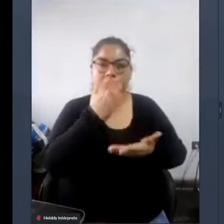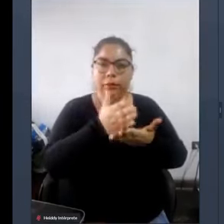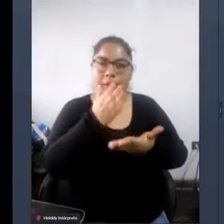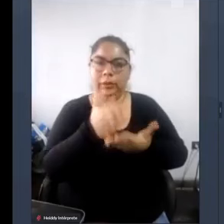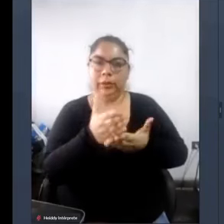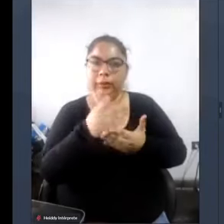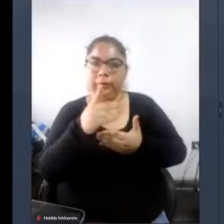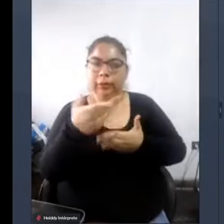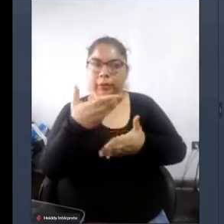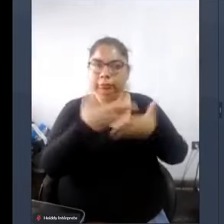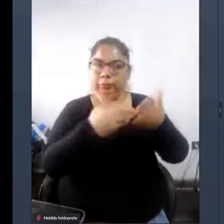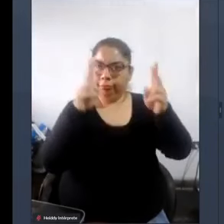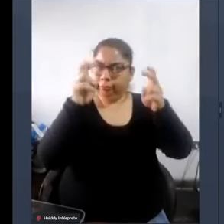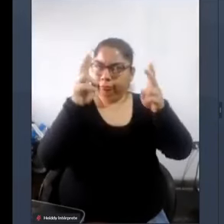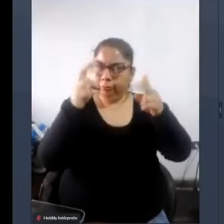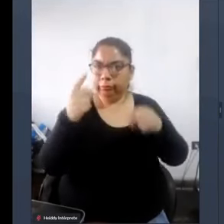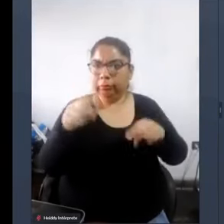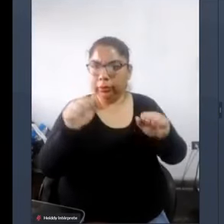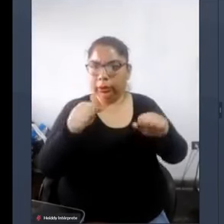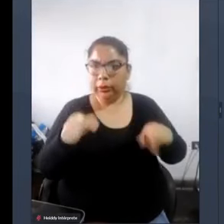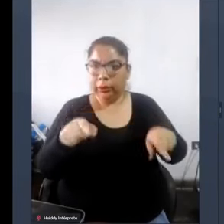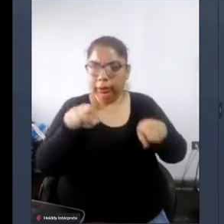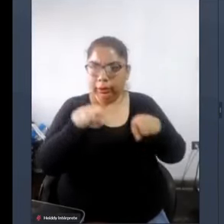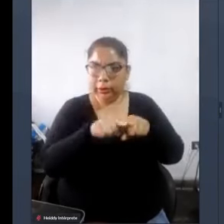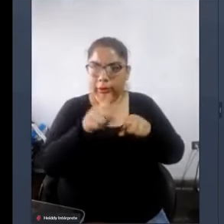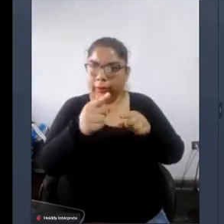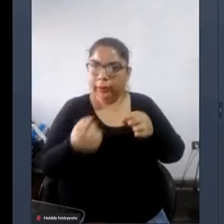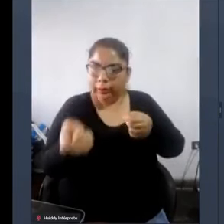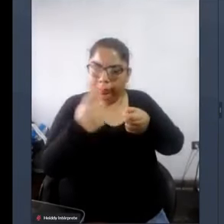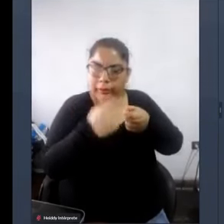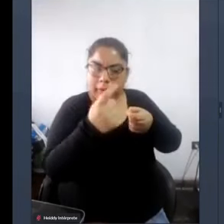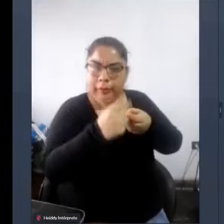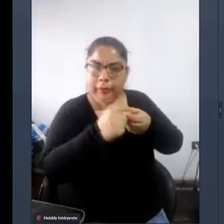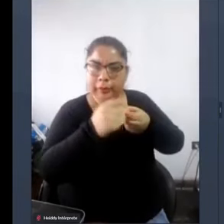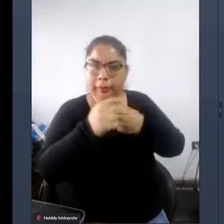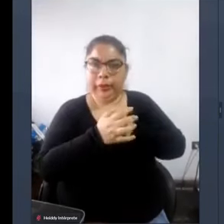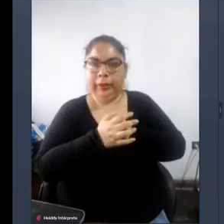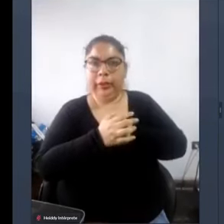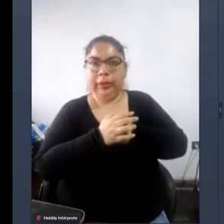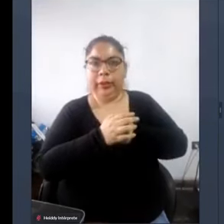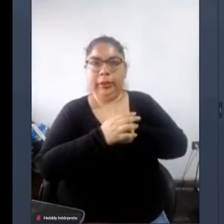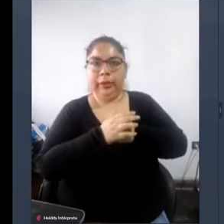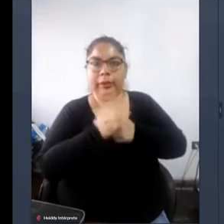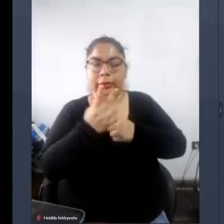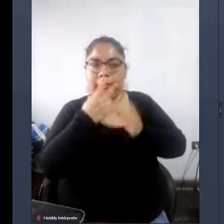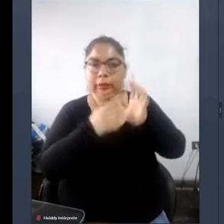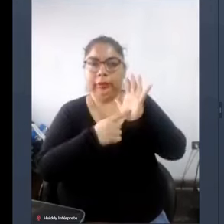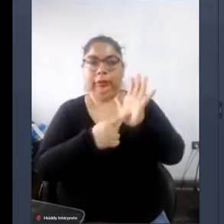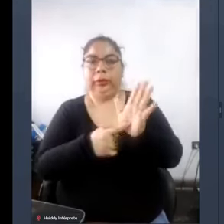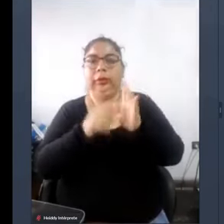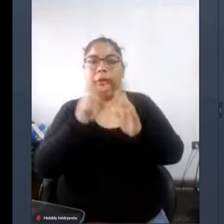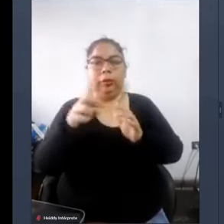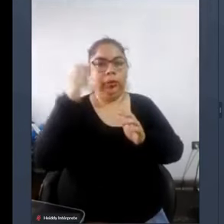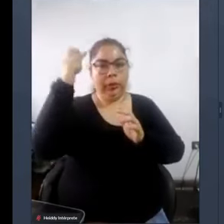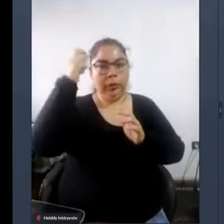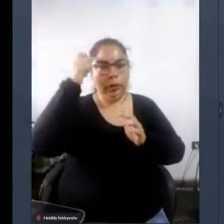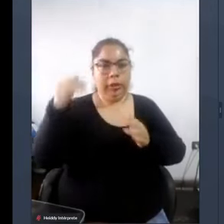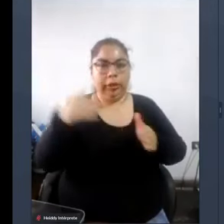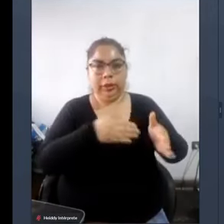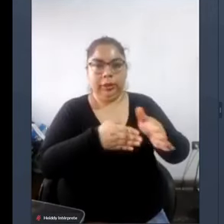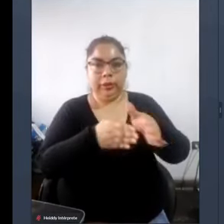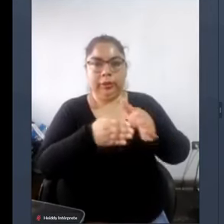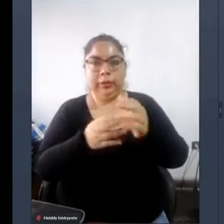no sé si regular exactamente pero sí deben implementar lo que se les presente como políticas de accesibilidad